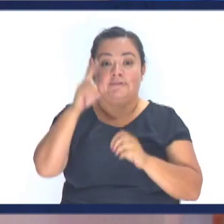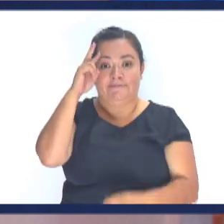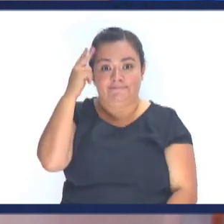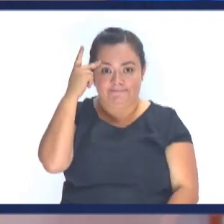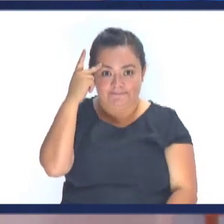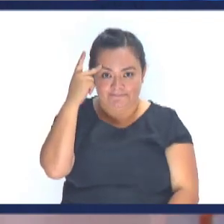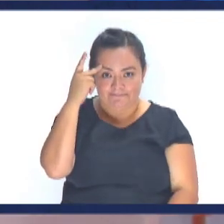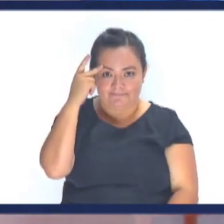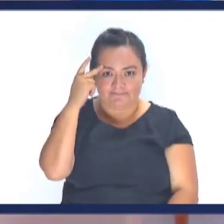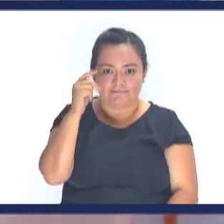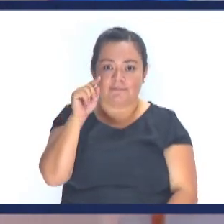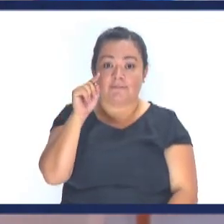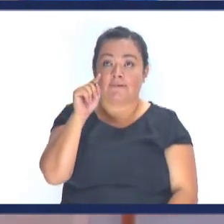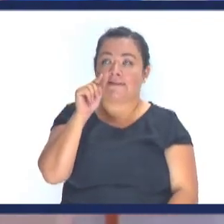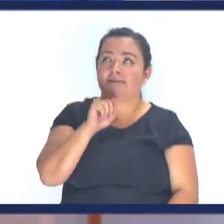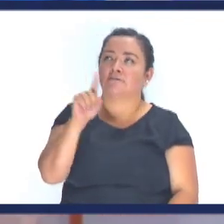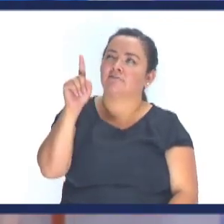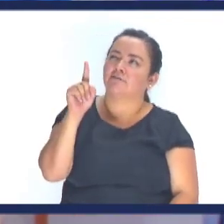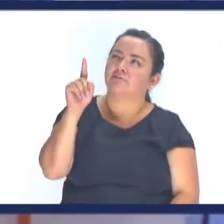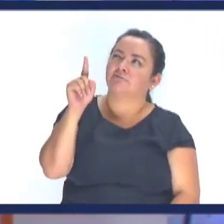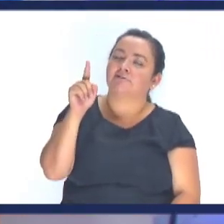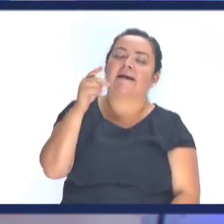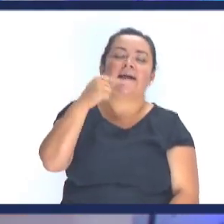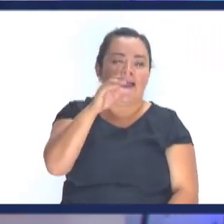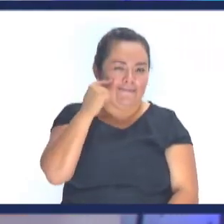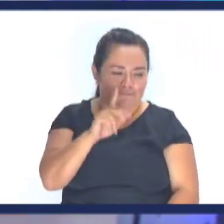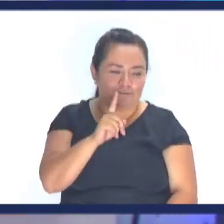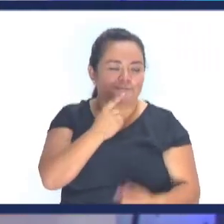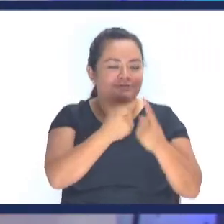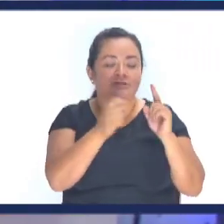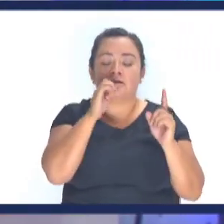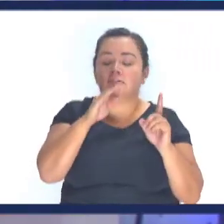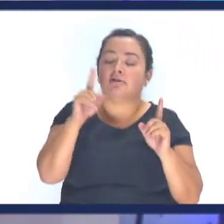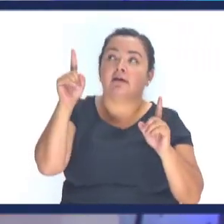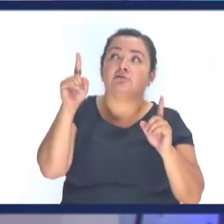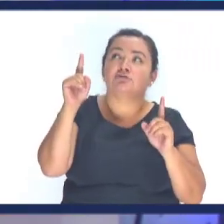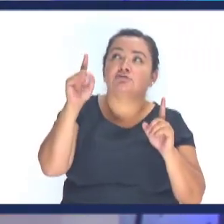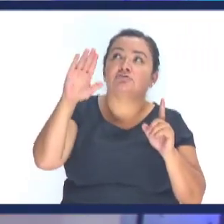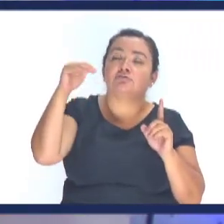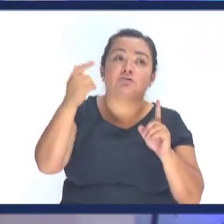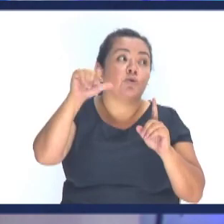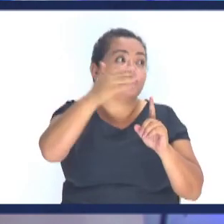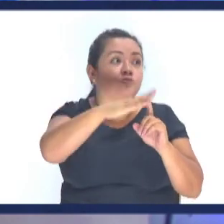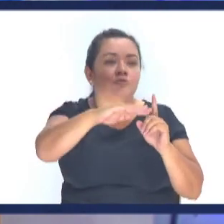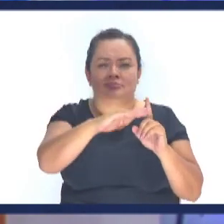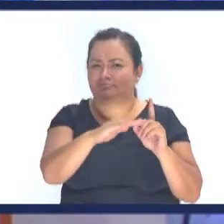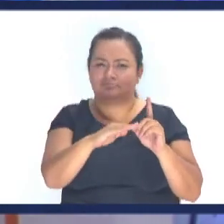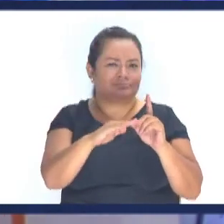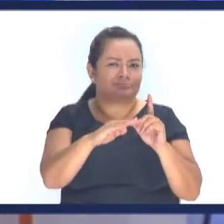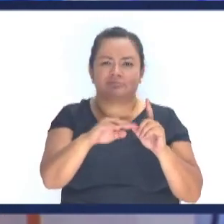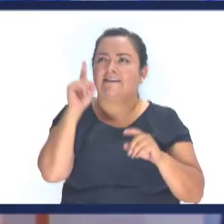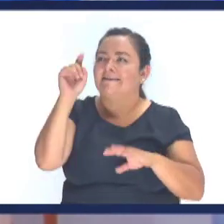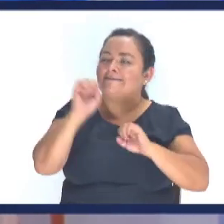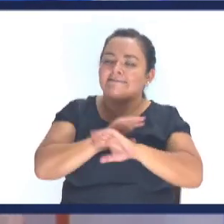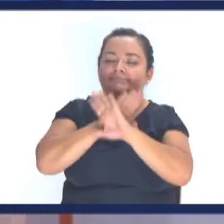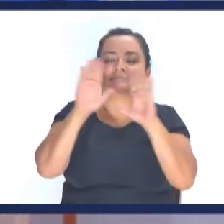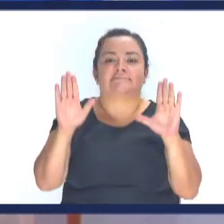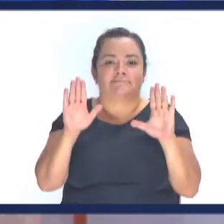pocas palabras El que te venga A decir que Dios Reveló algo Que Cristo No lo reveló Te miente Es bien claro